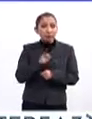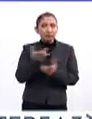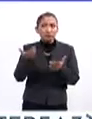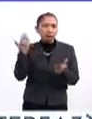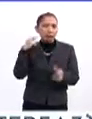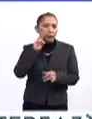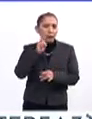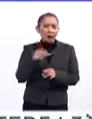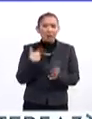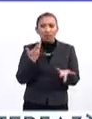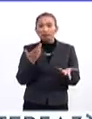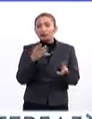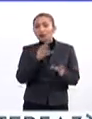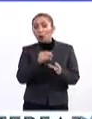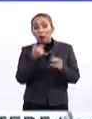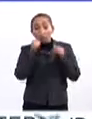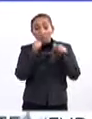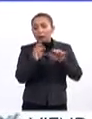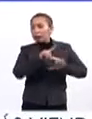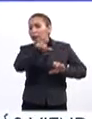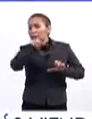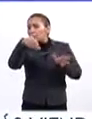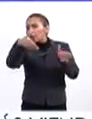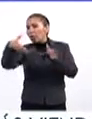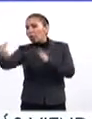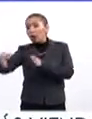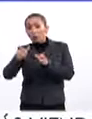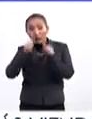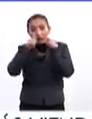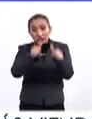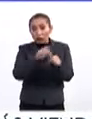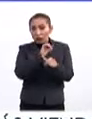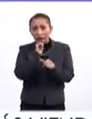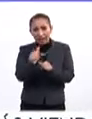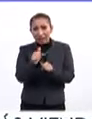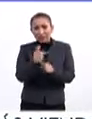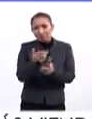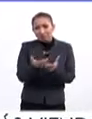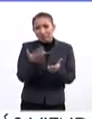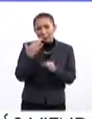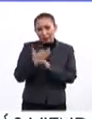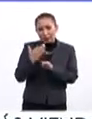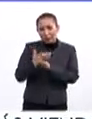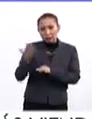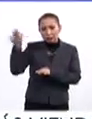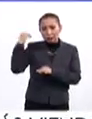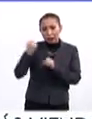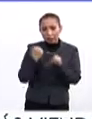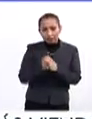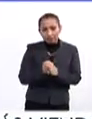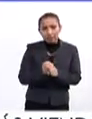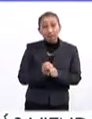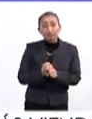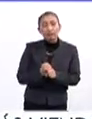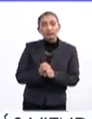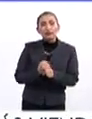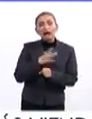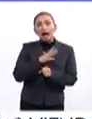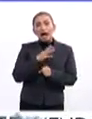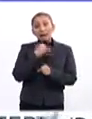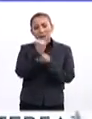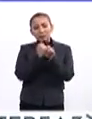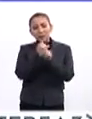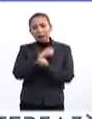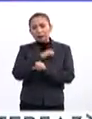a pesar de que la hemos maltratado al no hacerle caso, al no ponerla en el centro como debía hacer desde hace muchos años, ha habido